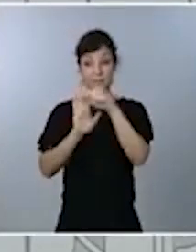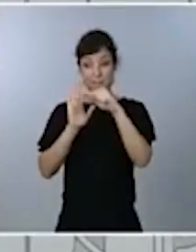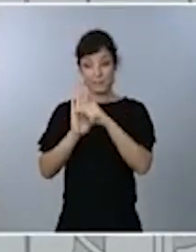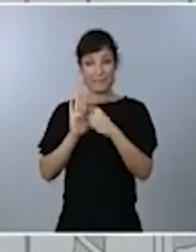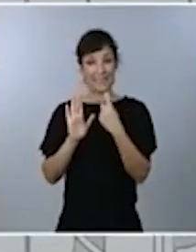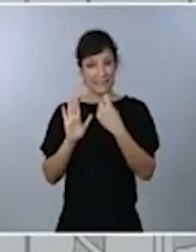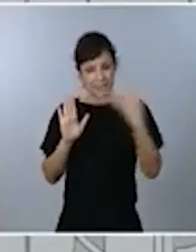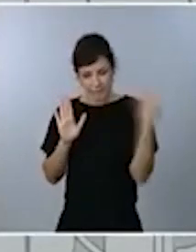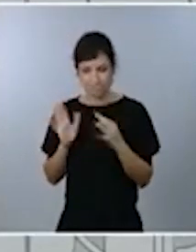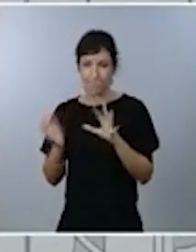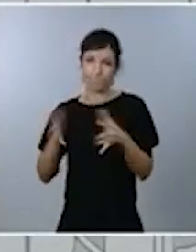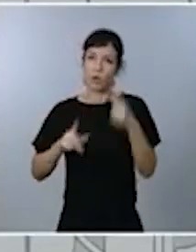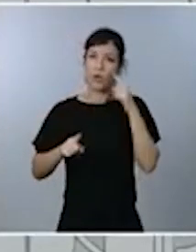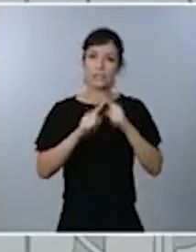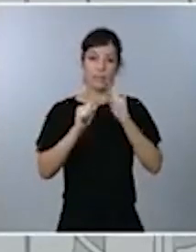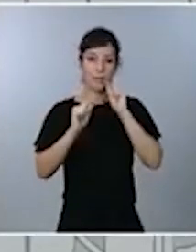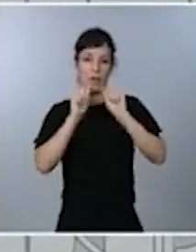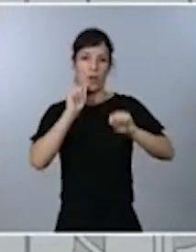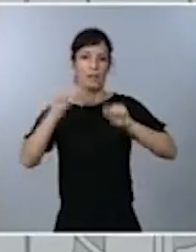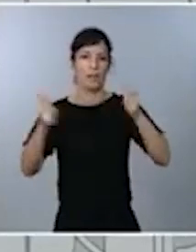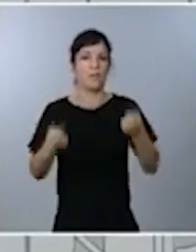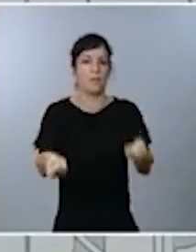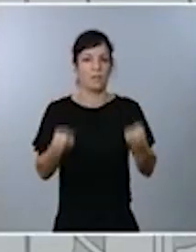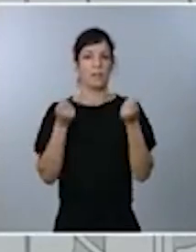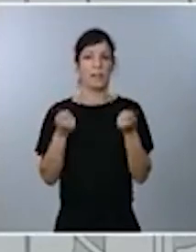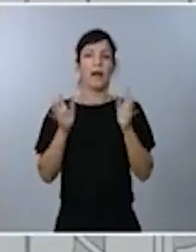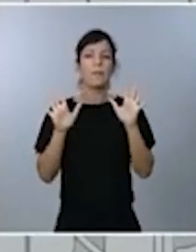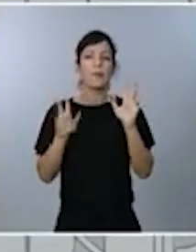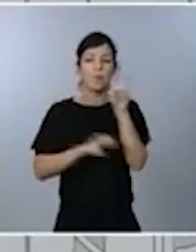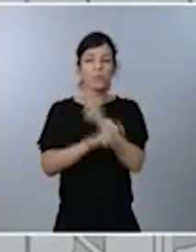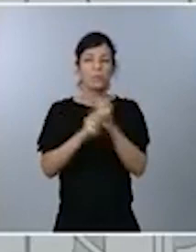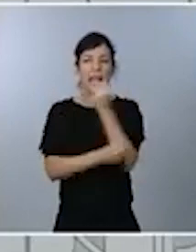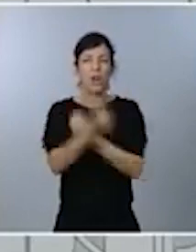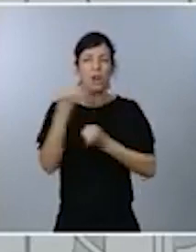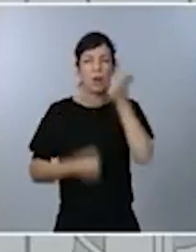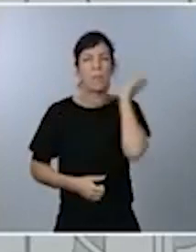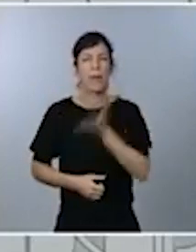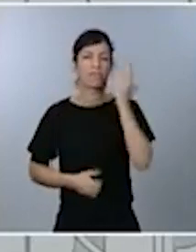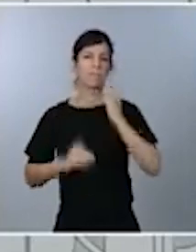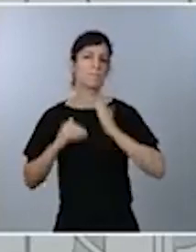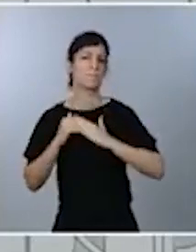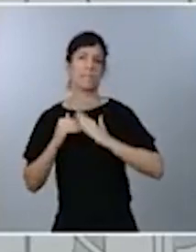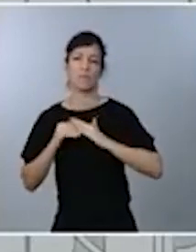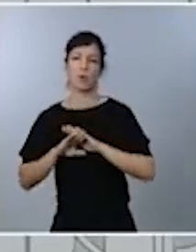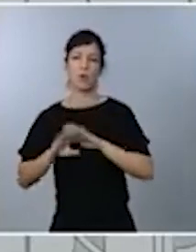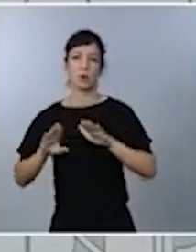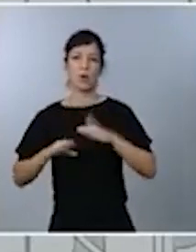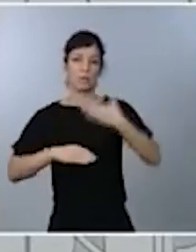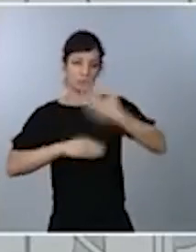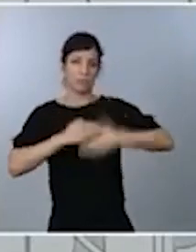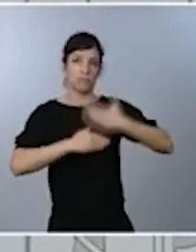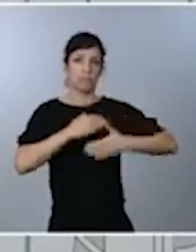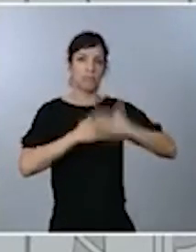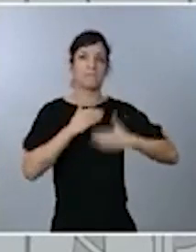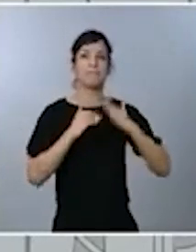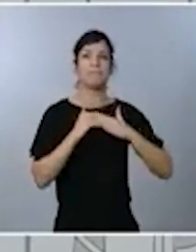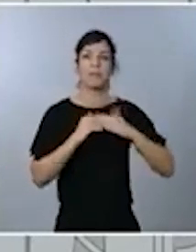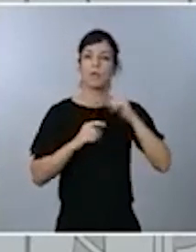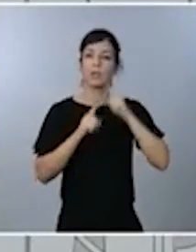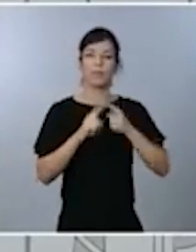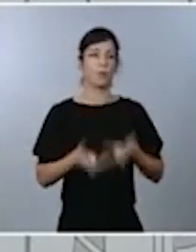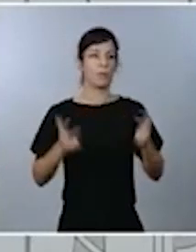frenar los contagios causando el menor daño económico posible y las menores restricciones posibles para las libertades personales